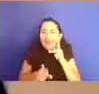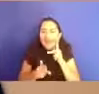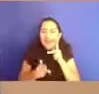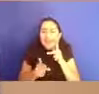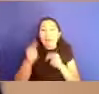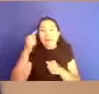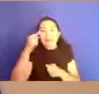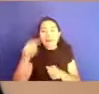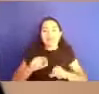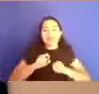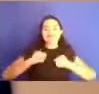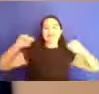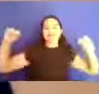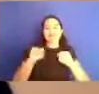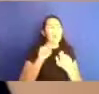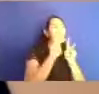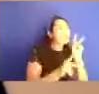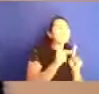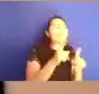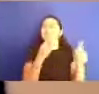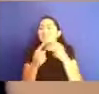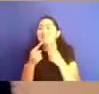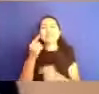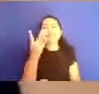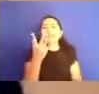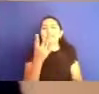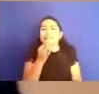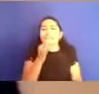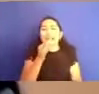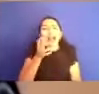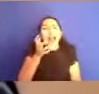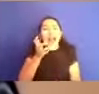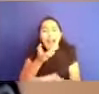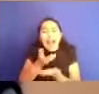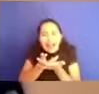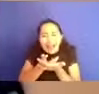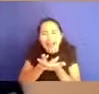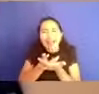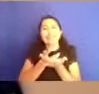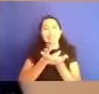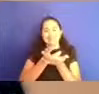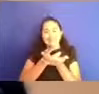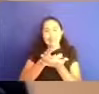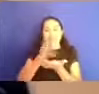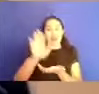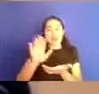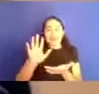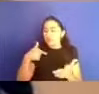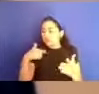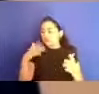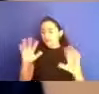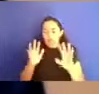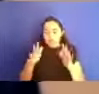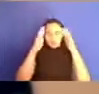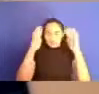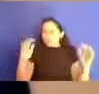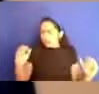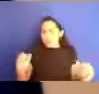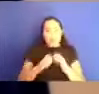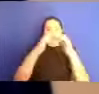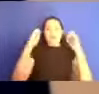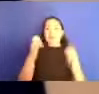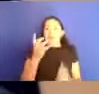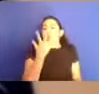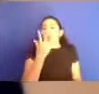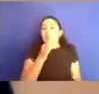entre charla y charla, tratar de tener cinco minutos, ¿no? Ese quede emergencia que estamos señalando. Y si esas estrategias que